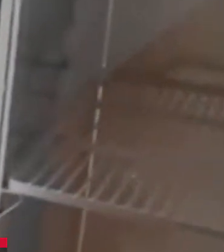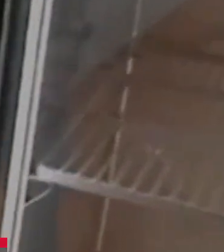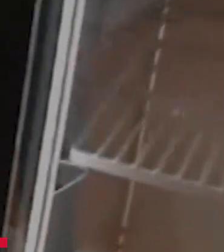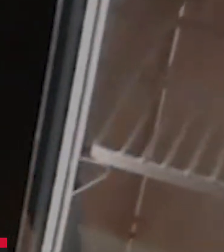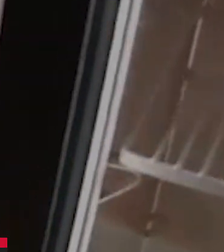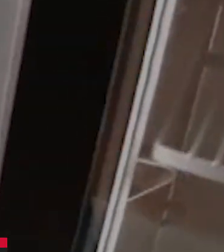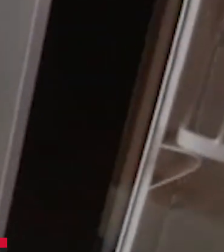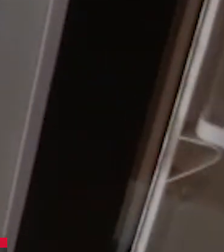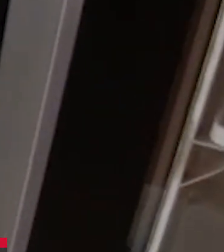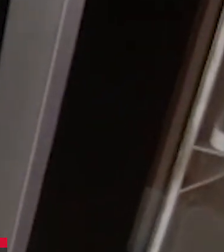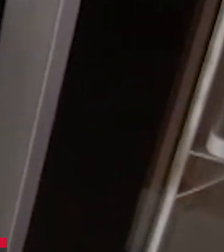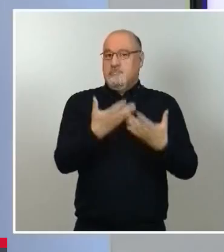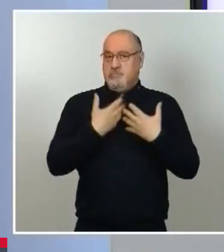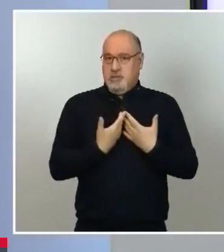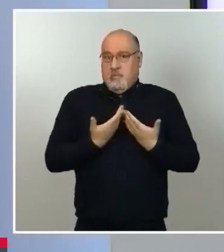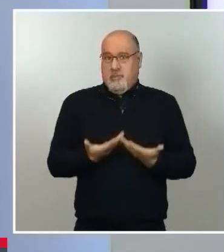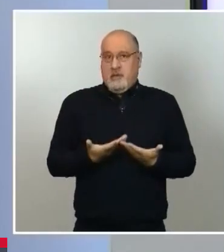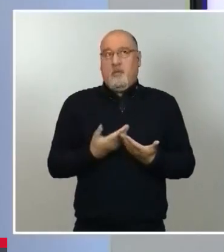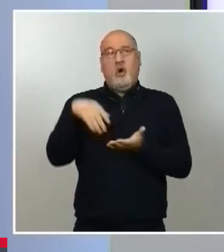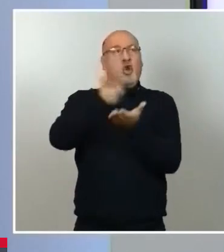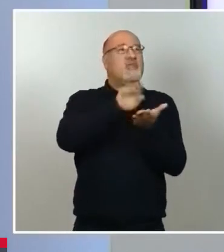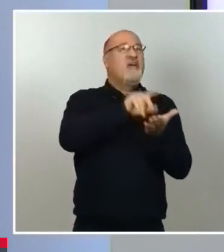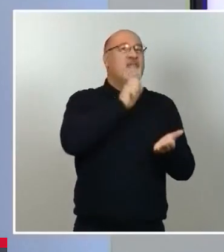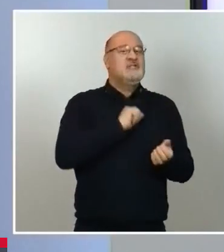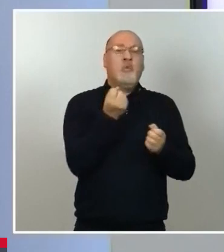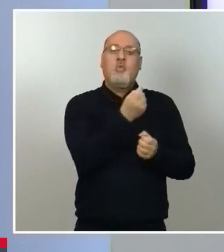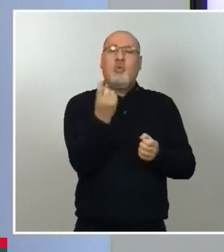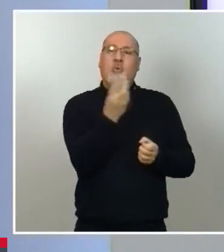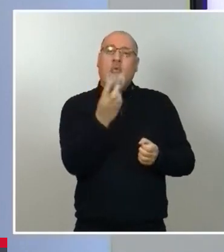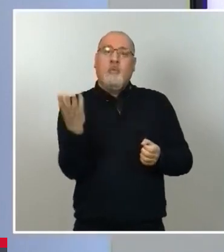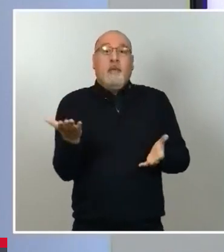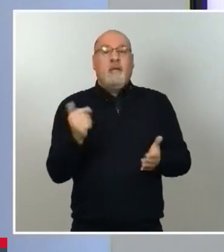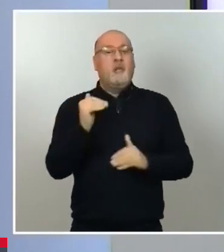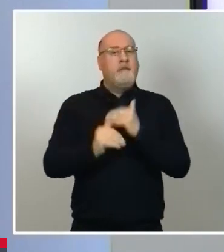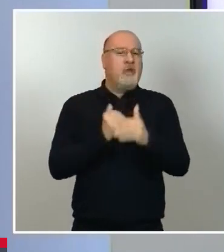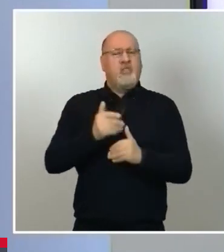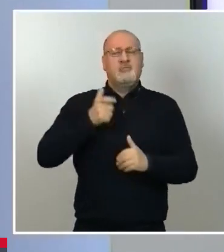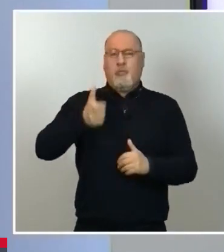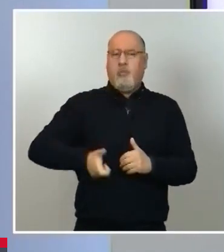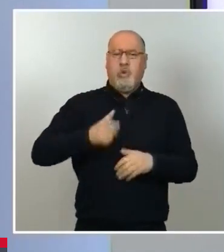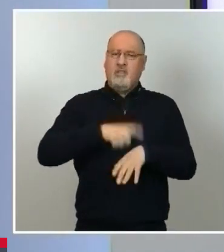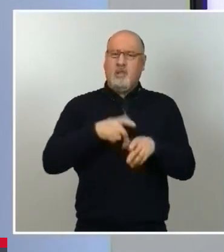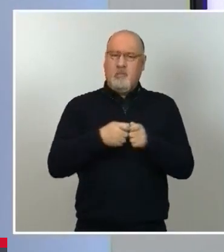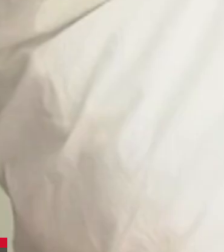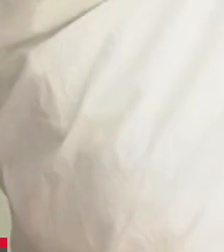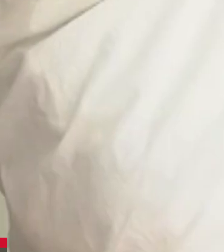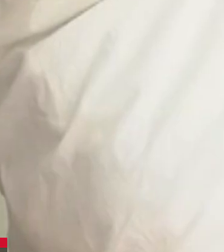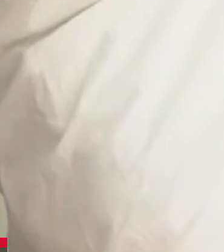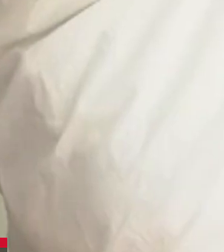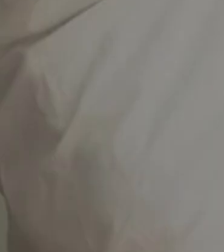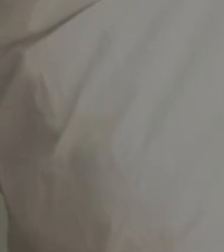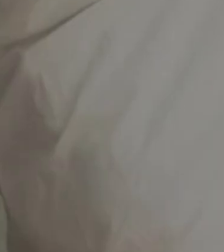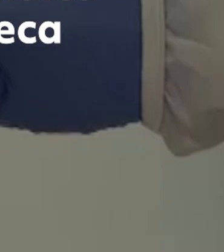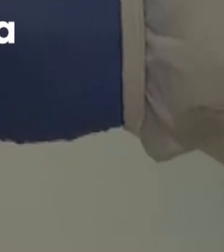Y por otra parte, continúa la investigación. Pero este proceso requiere tiempo, no va a realizarse en